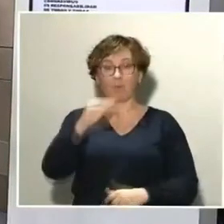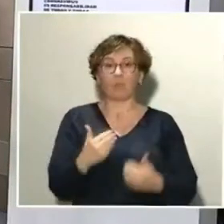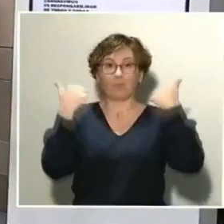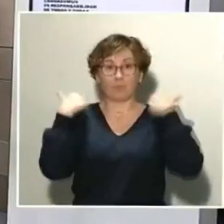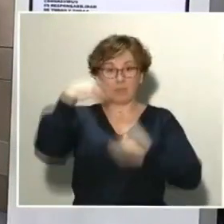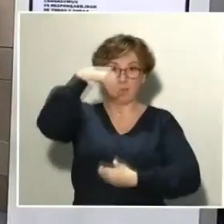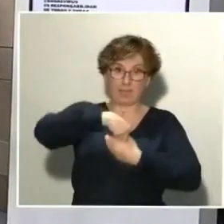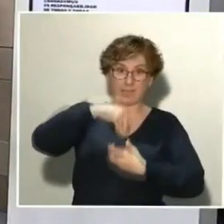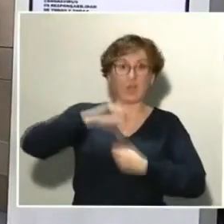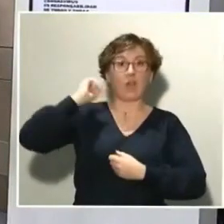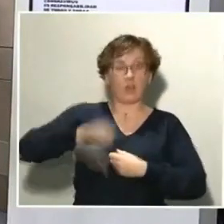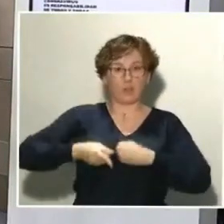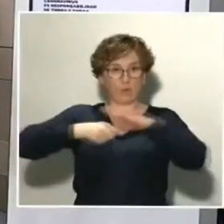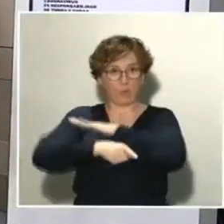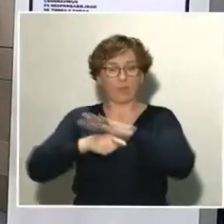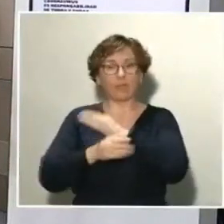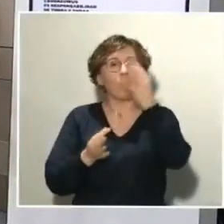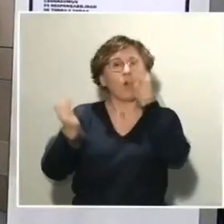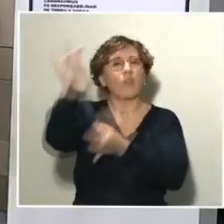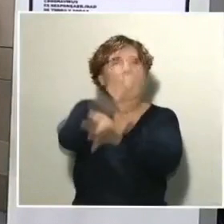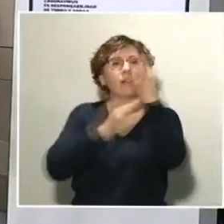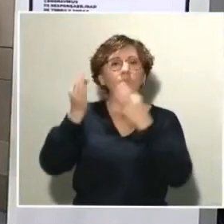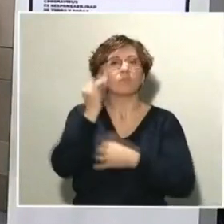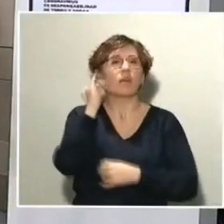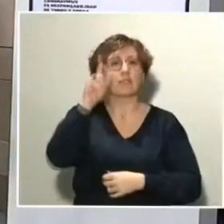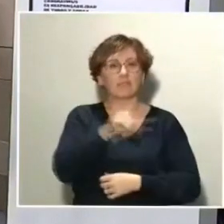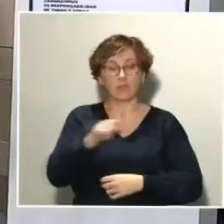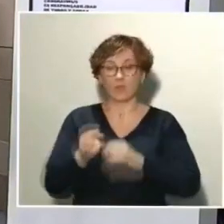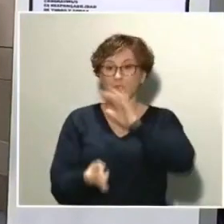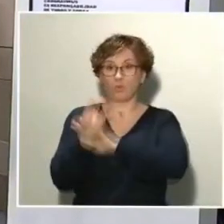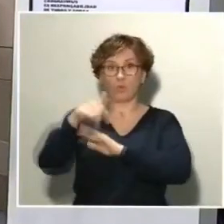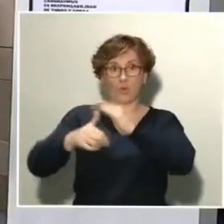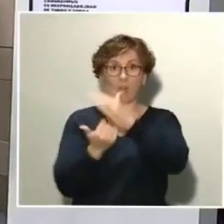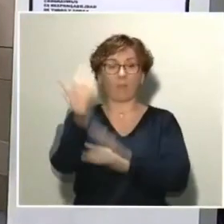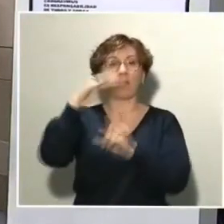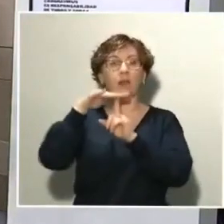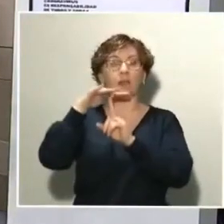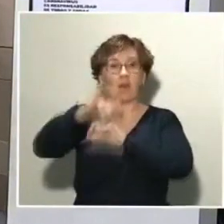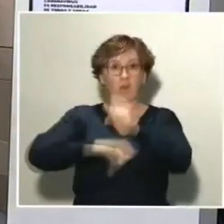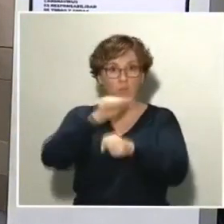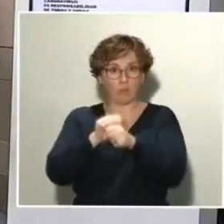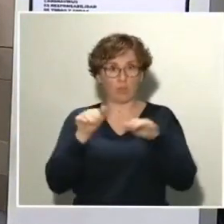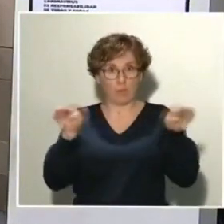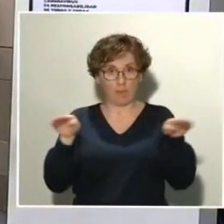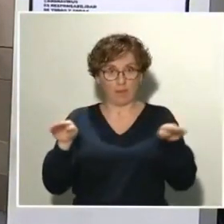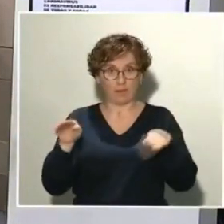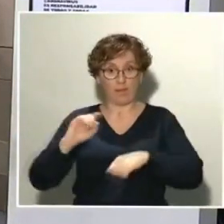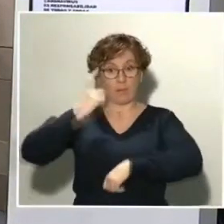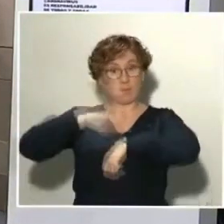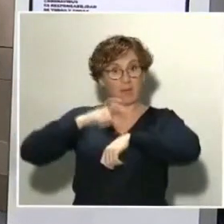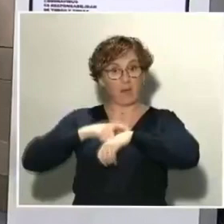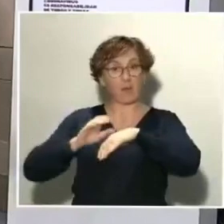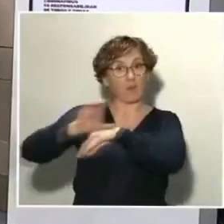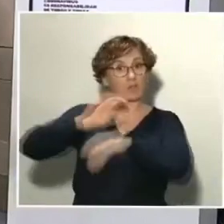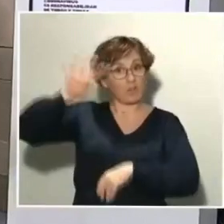operativos, ¿qué datos tienen del suceso ocurrido esta mañana en el aeropuerto del Prat? A primera hora, el consejero catalán no ha descartado ninguna